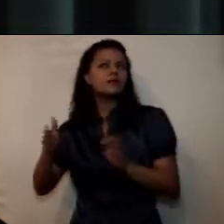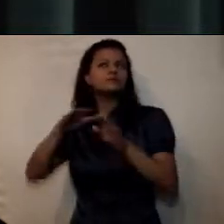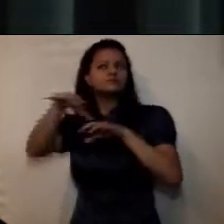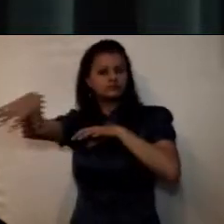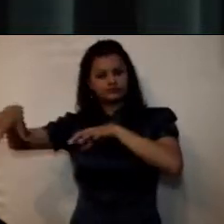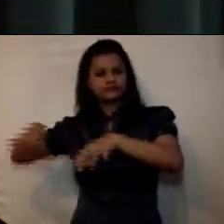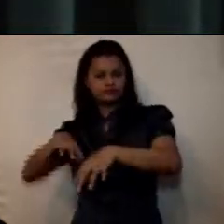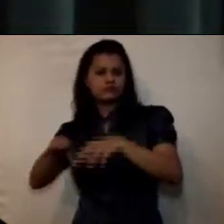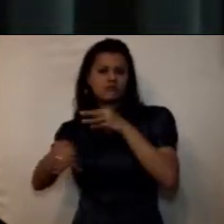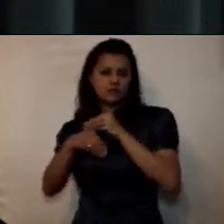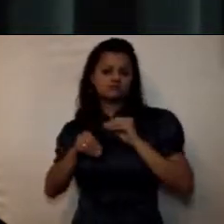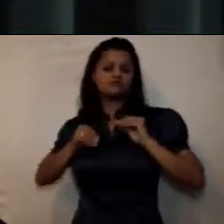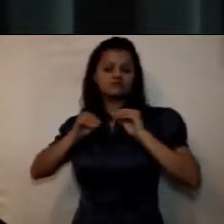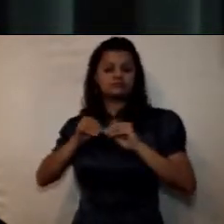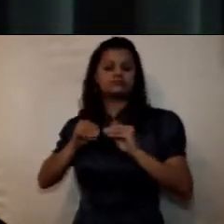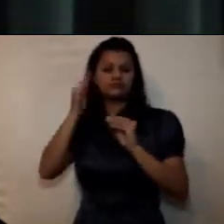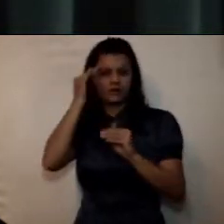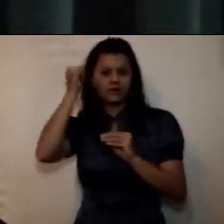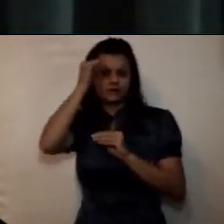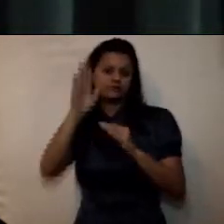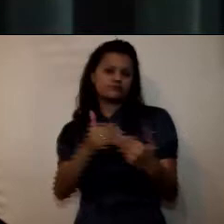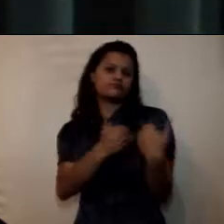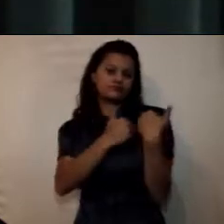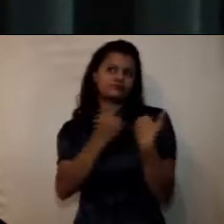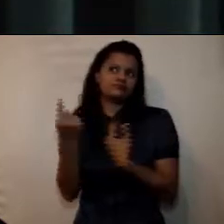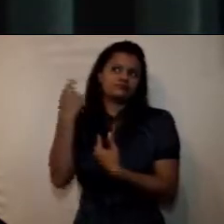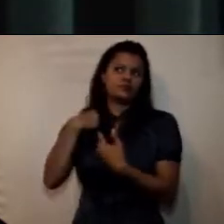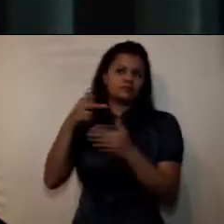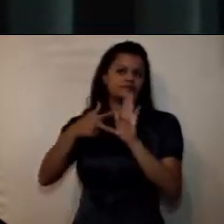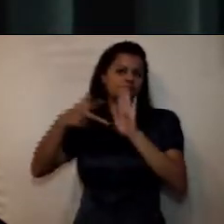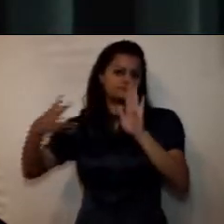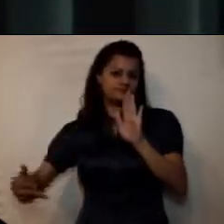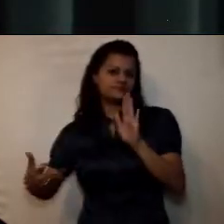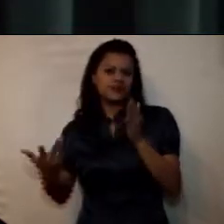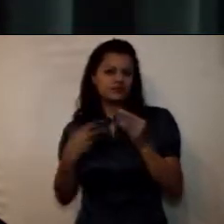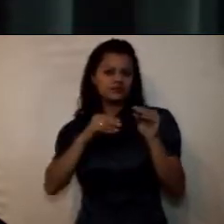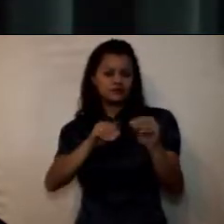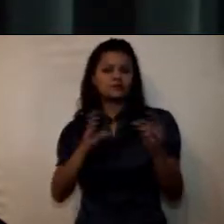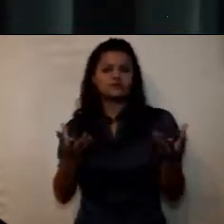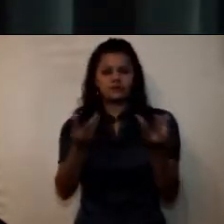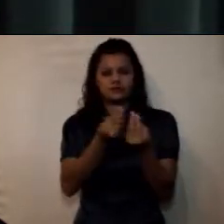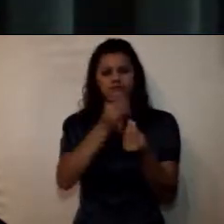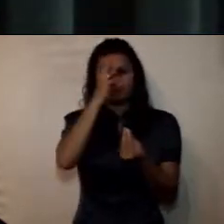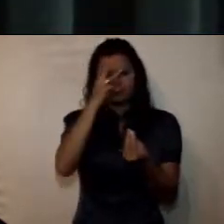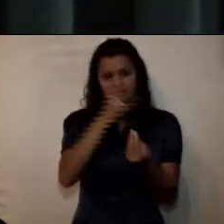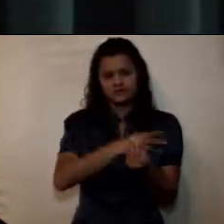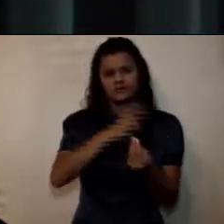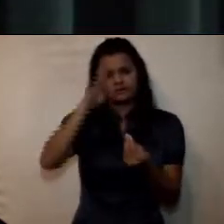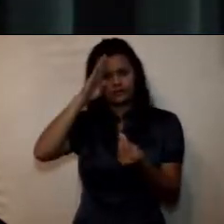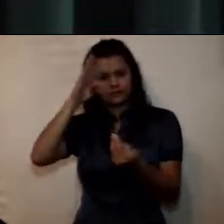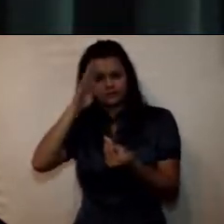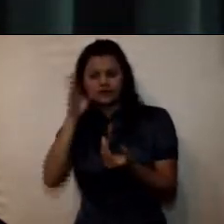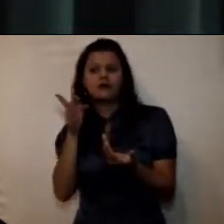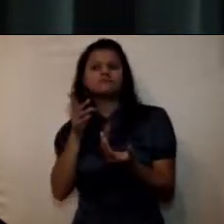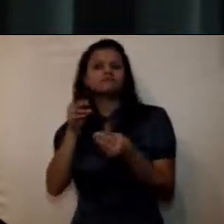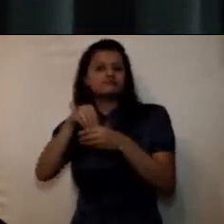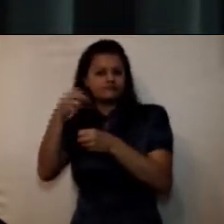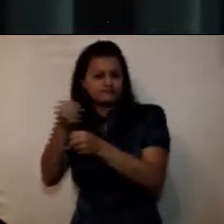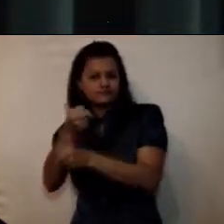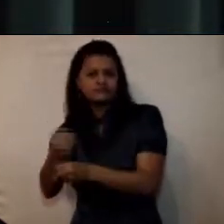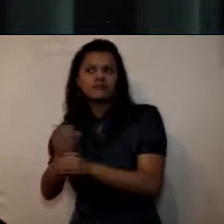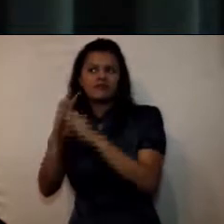académica como responsabilidad y mandato constitucional de las fuerzas militares policía nacional empleados familiares y particulares